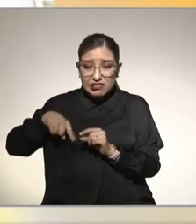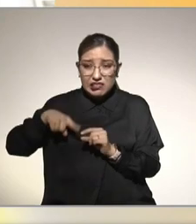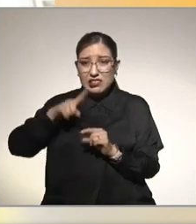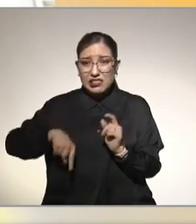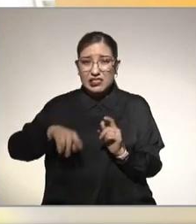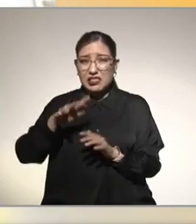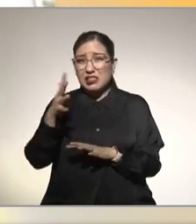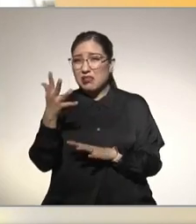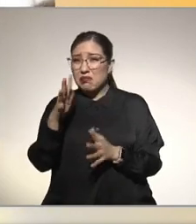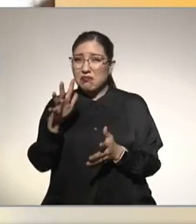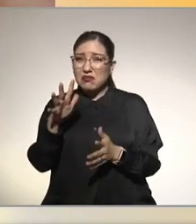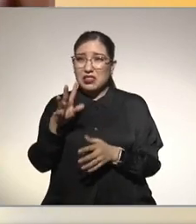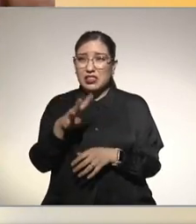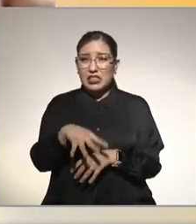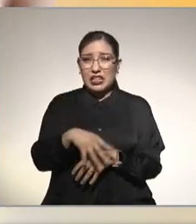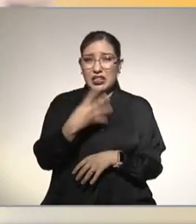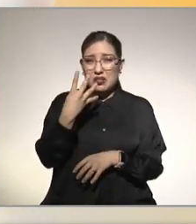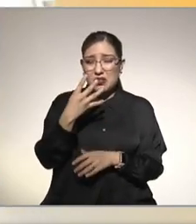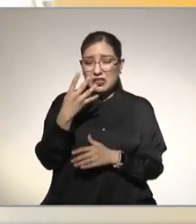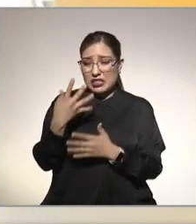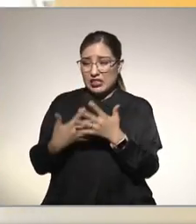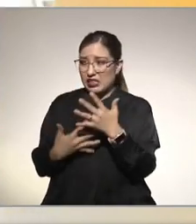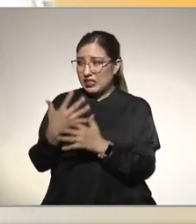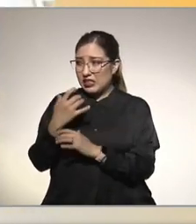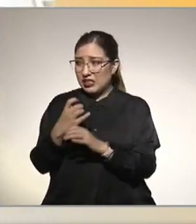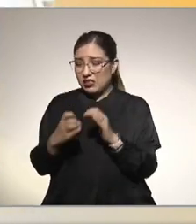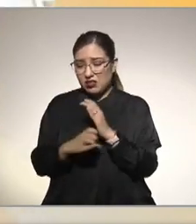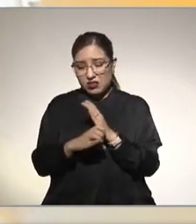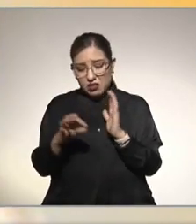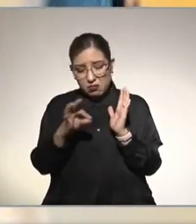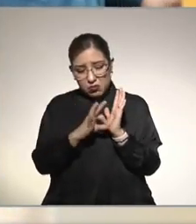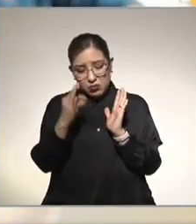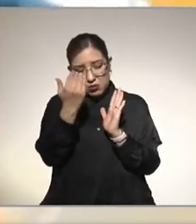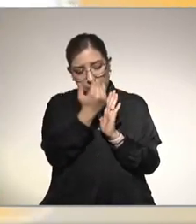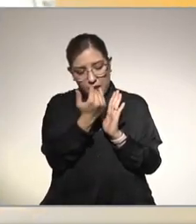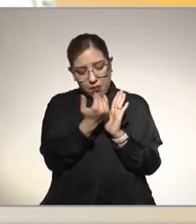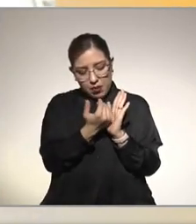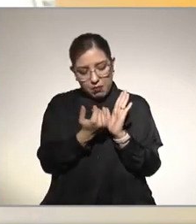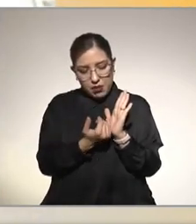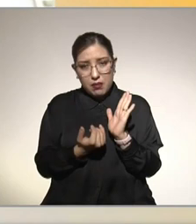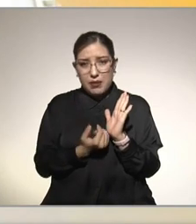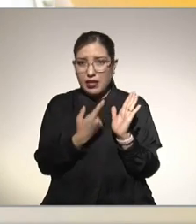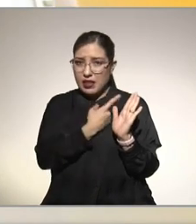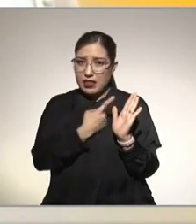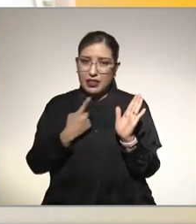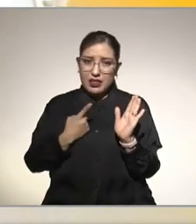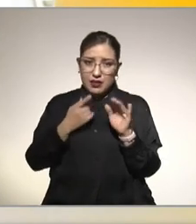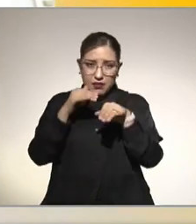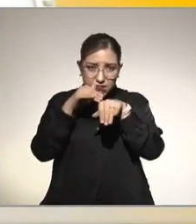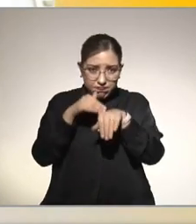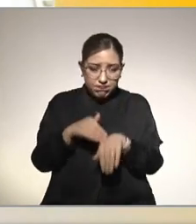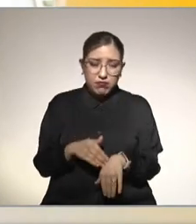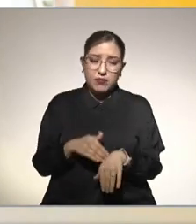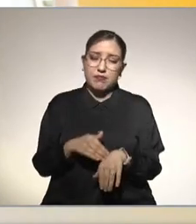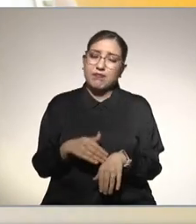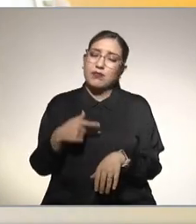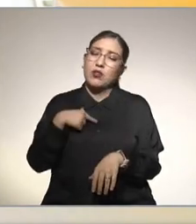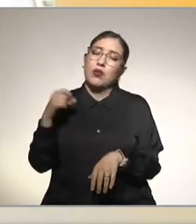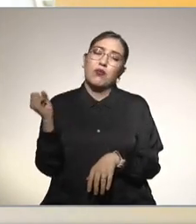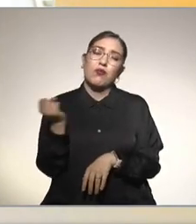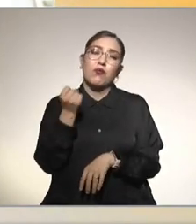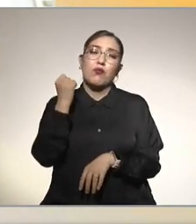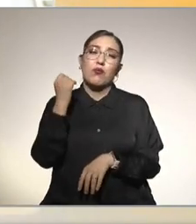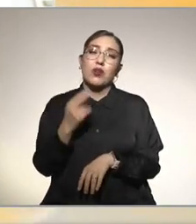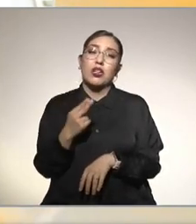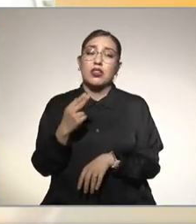15 puntos que hay que cumplir al pie de la letra afortunadamente recibí una una llamada